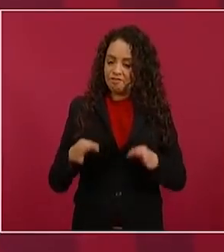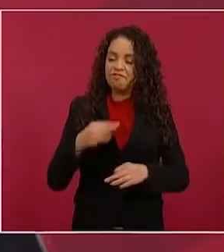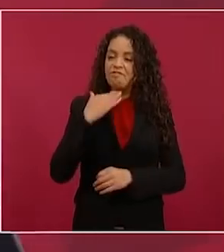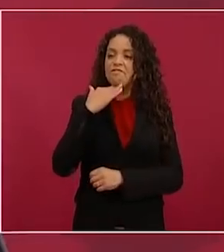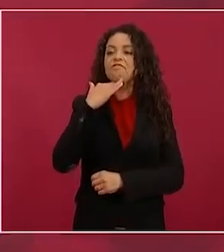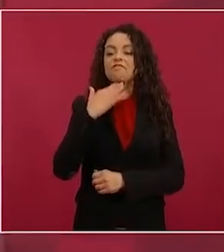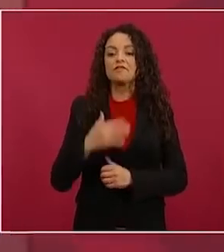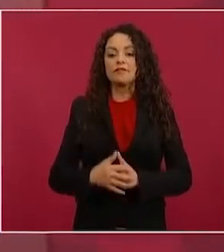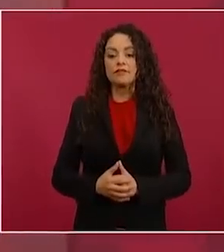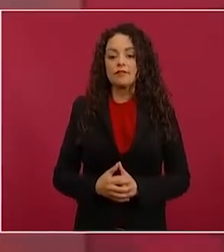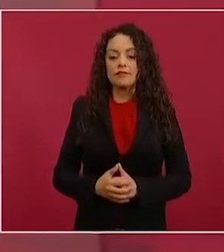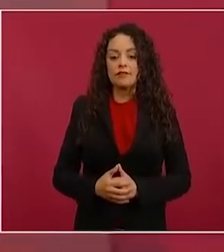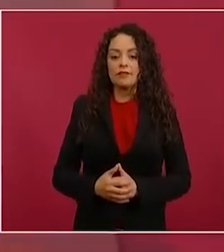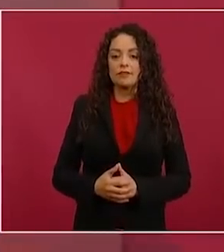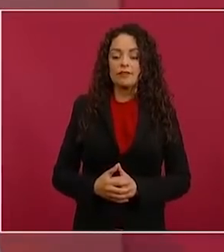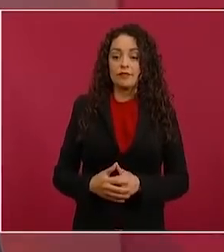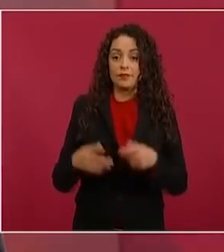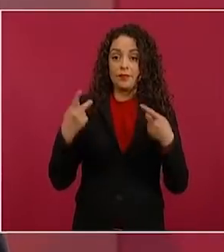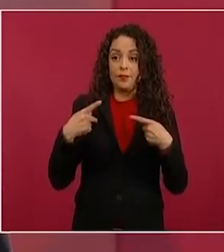de la calumnia ileso.